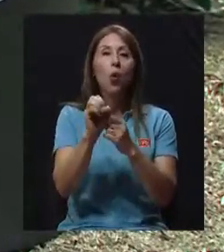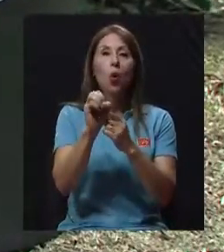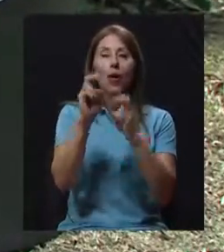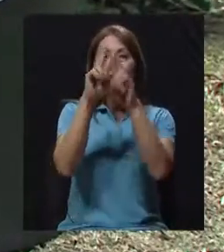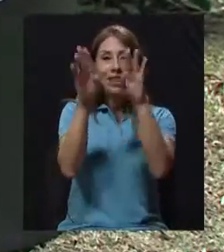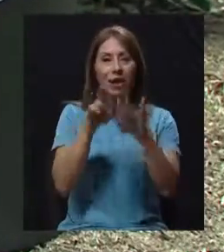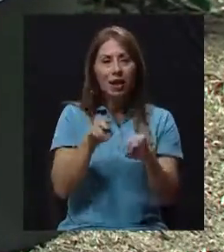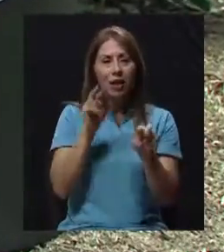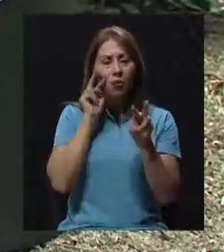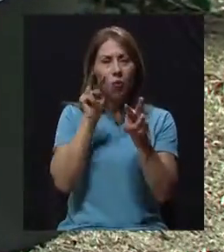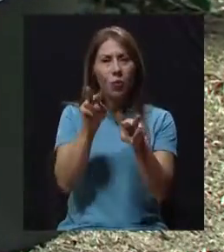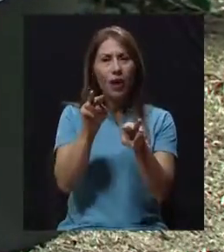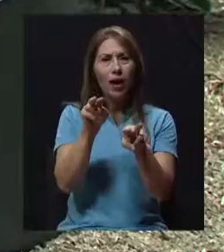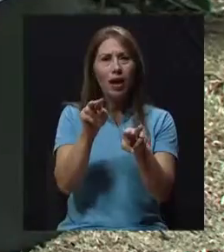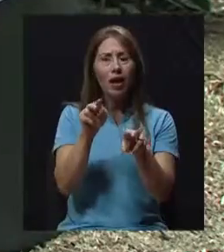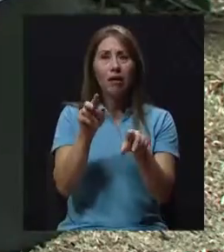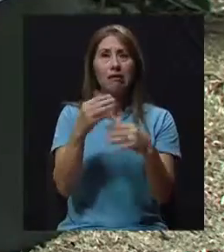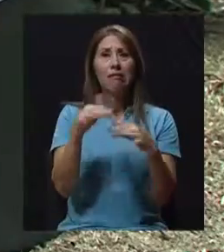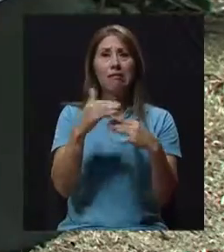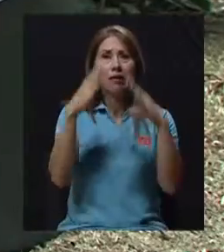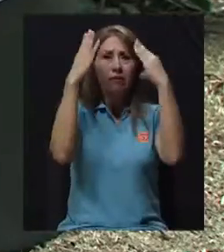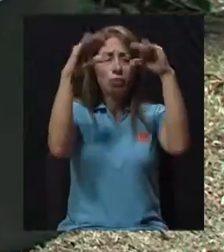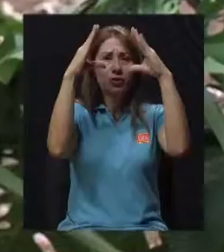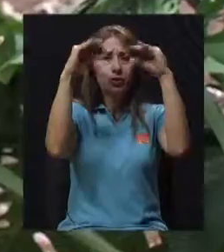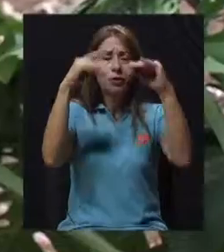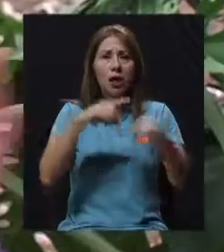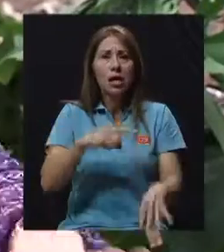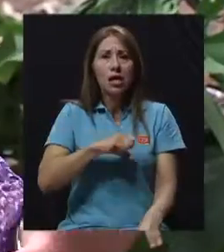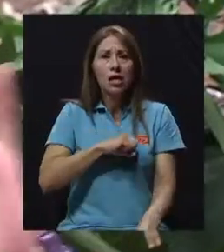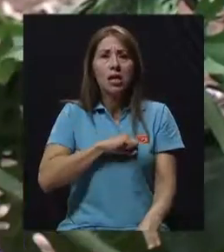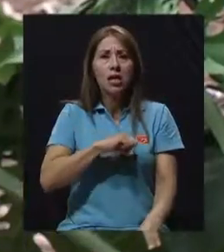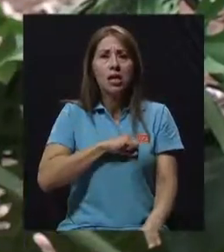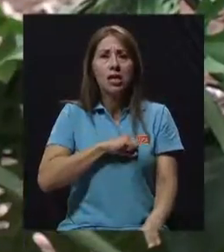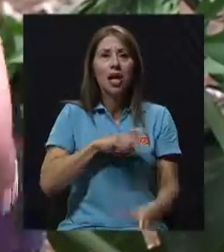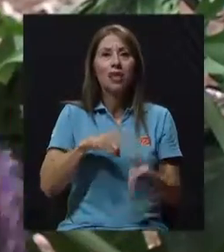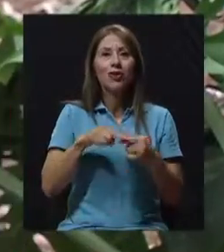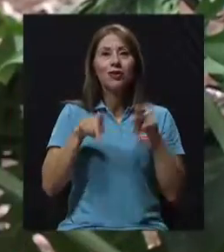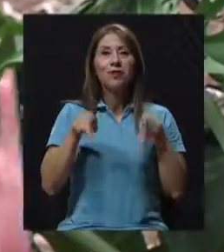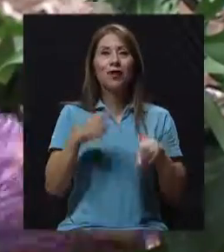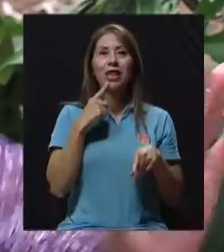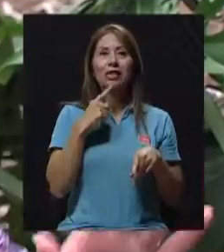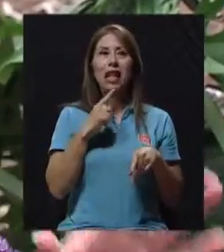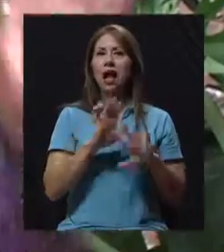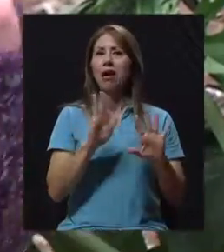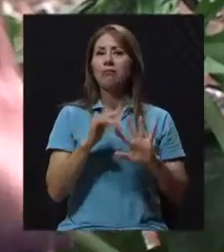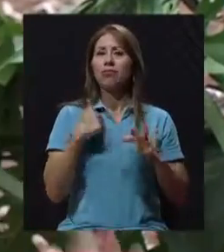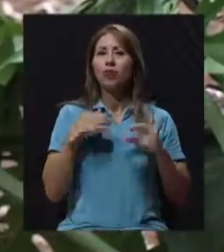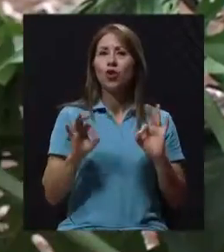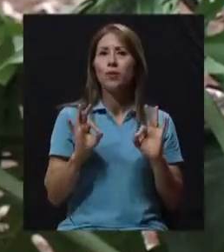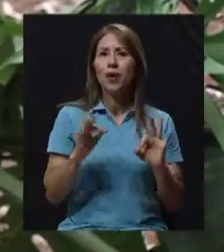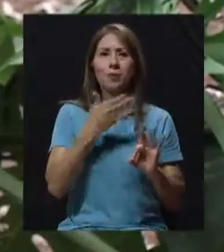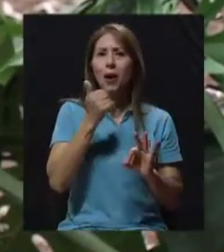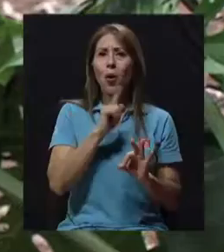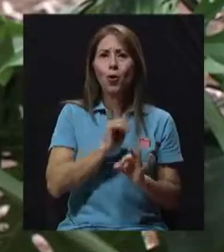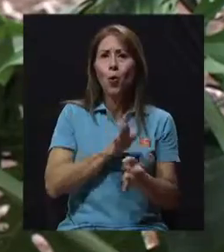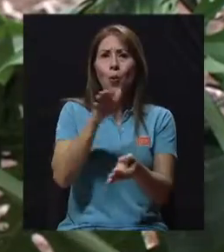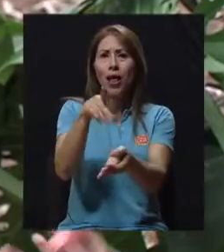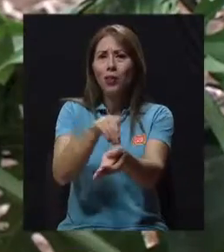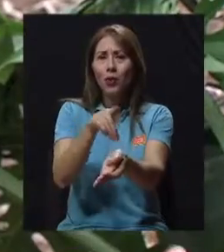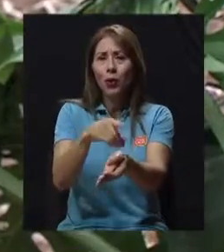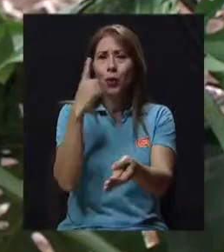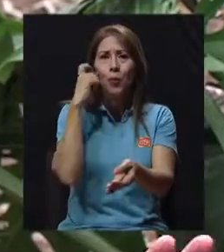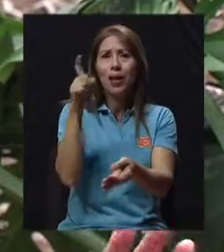internet que uno ve que le meten de todo más se asusta y dice pero como si yo estoy bien mejor no voy para que no me digan que tengo algo. la mayoría